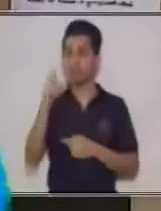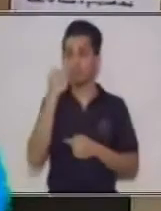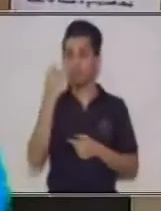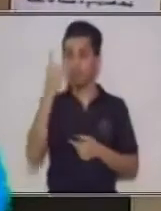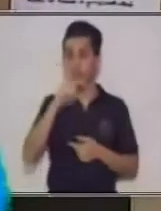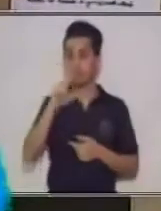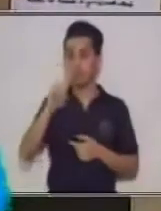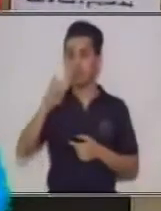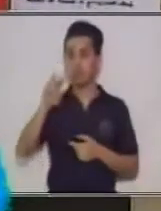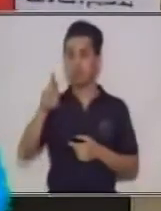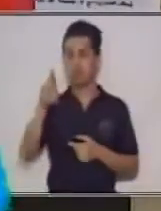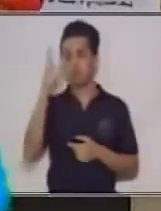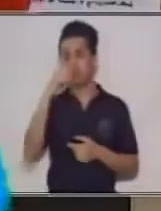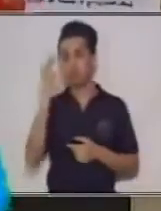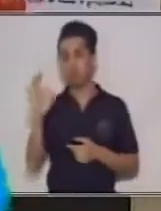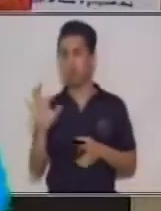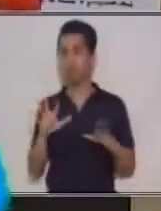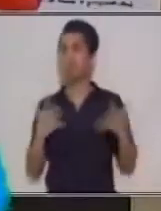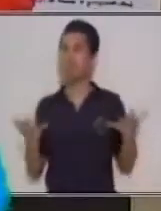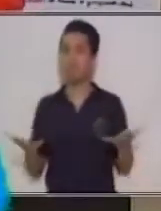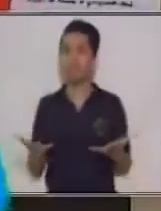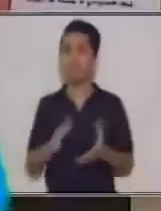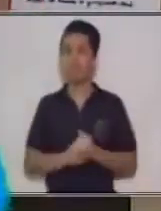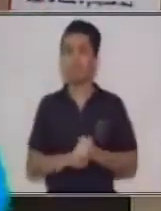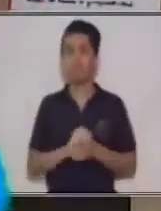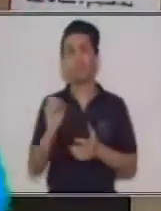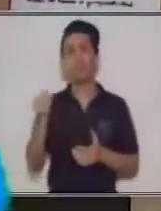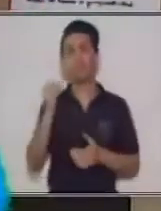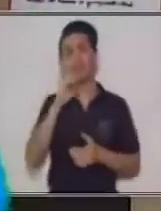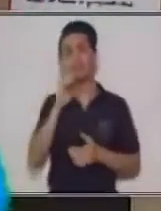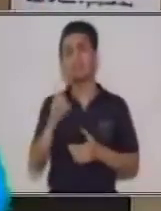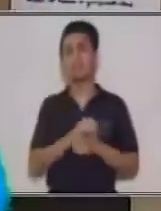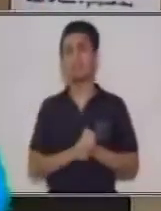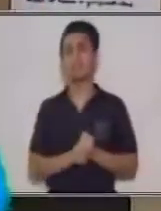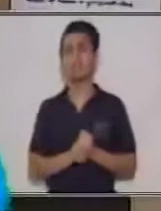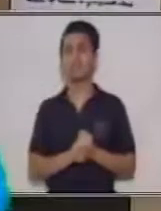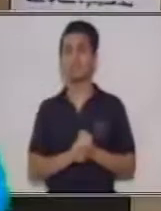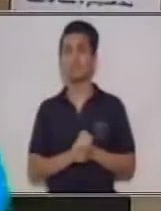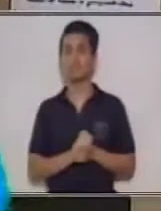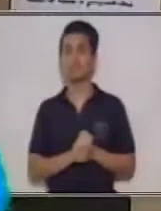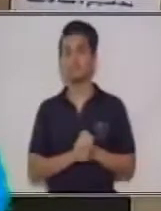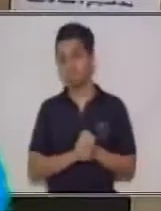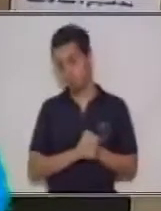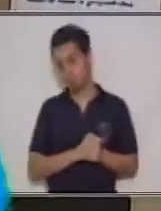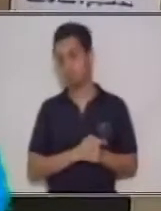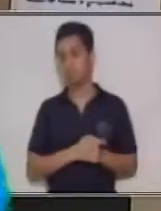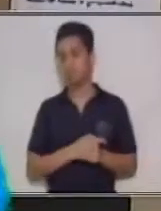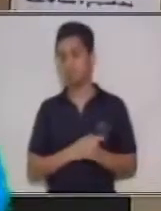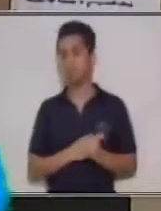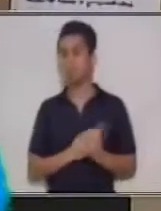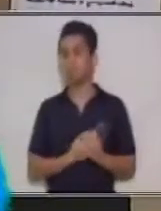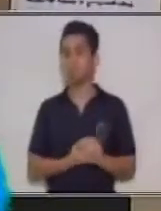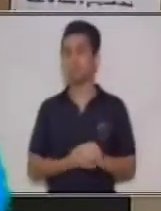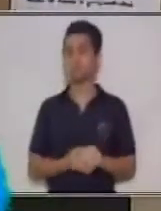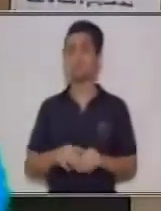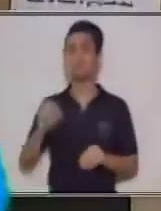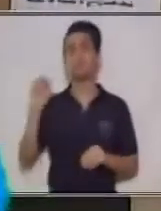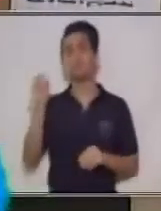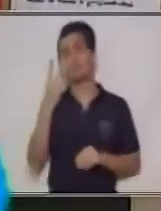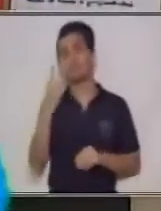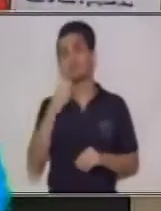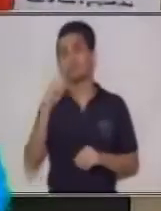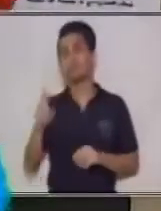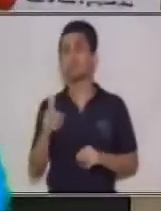Mencione y anote en este momento qué es un discurso. Muy bien. La segunda pregunta va a ser la siguiente.